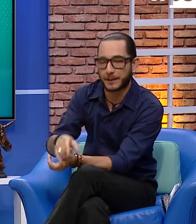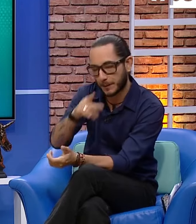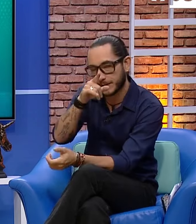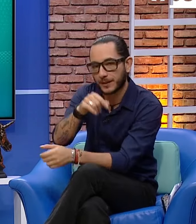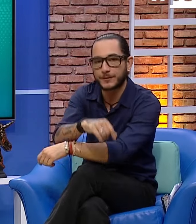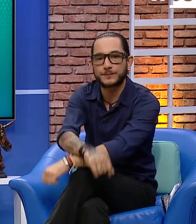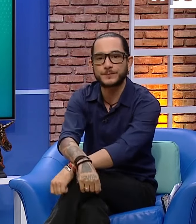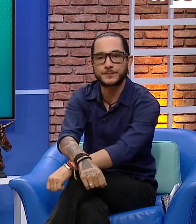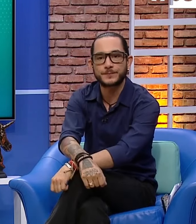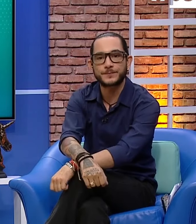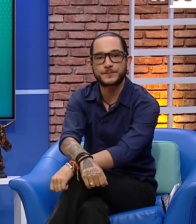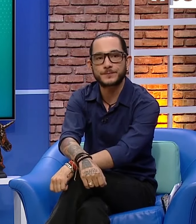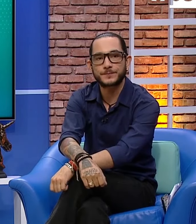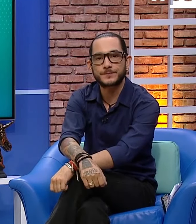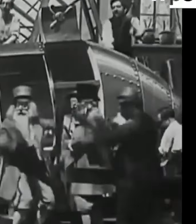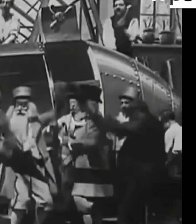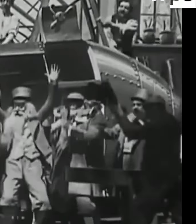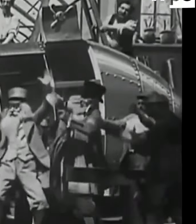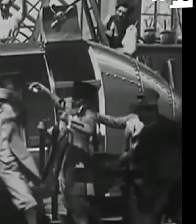Chicas Tech? Vamos a ver.